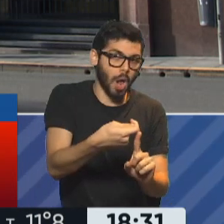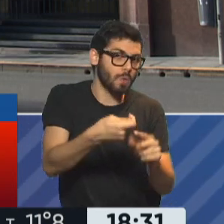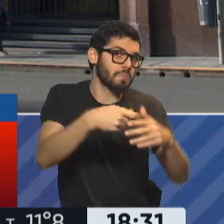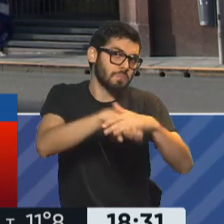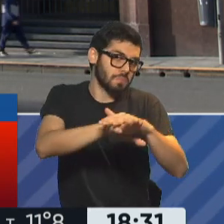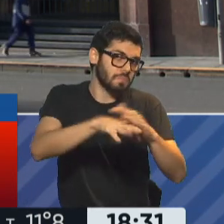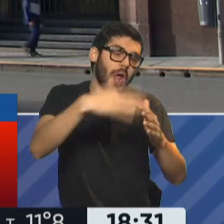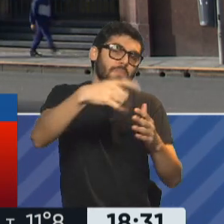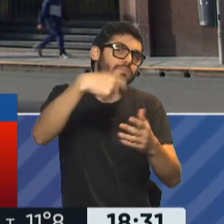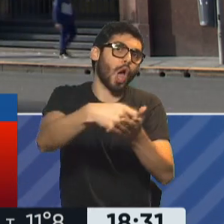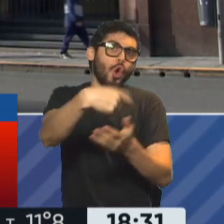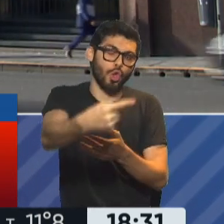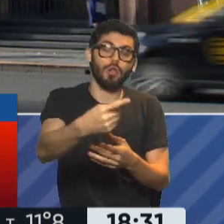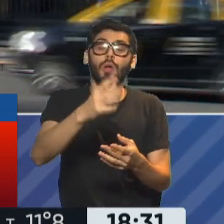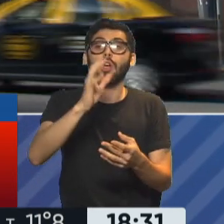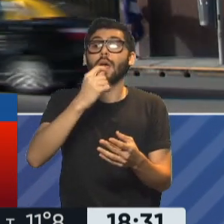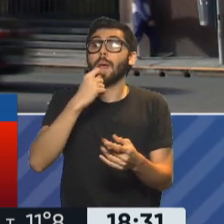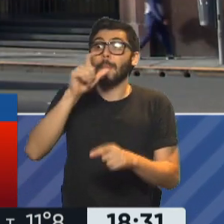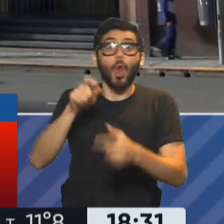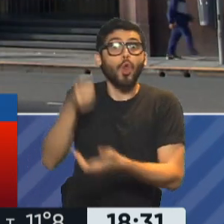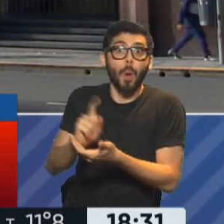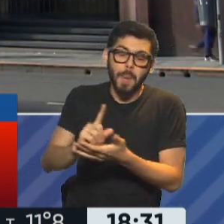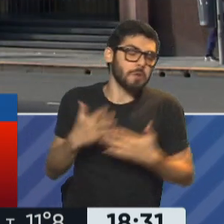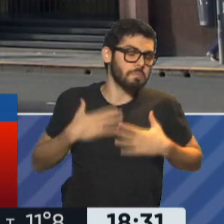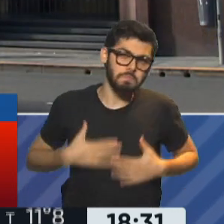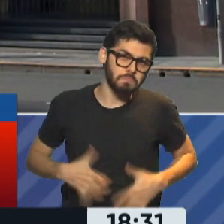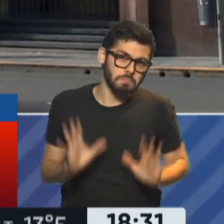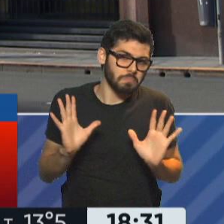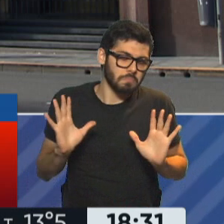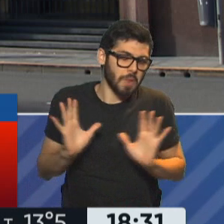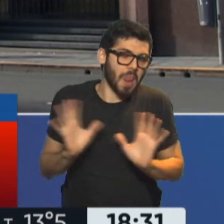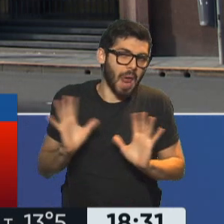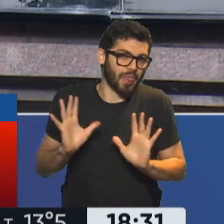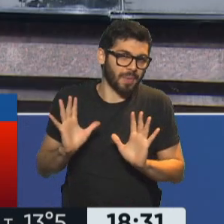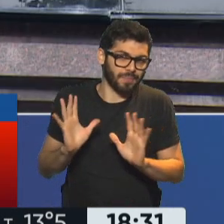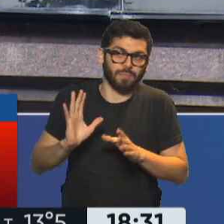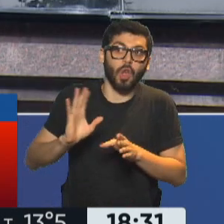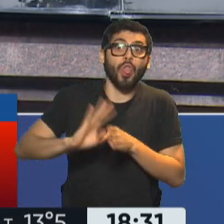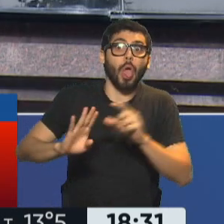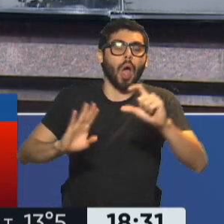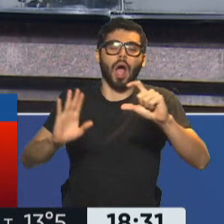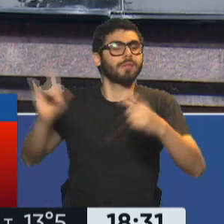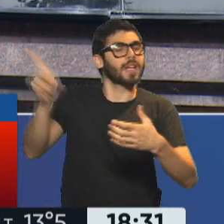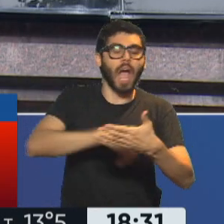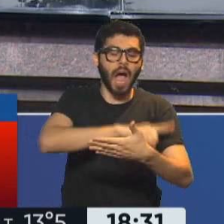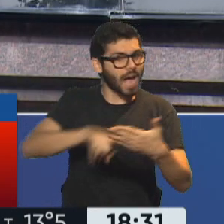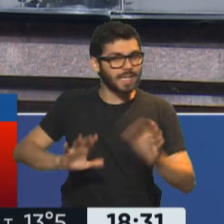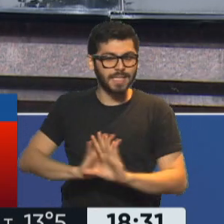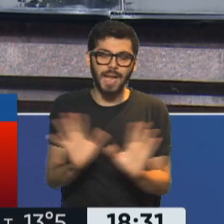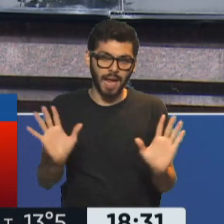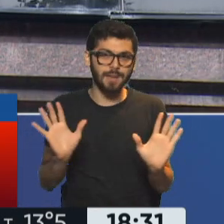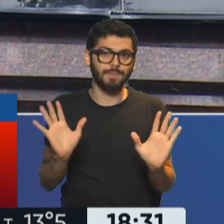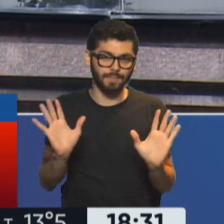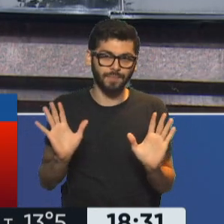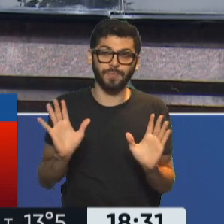pagos. Quien no lo haya pagado, bueno, enhorabuena porque efectivamente no se tenía que pagar. Se cancelan entonces esas